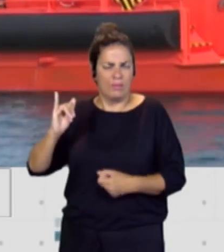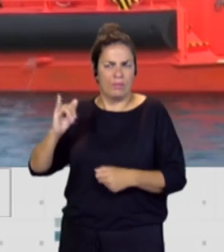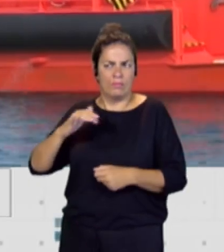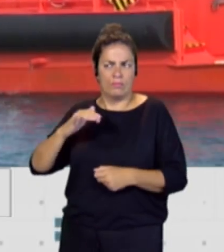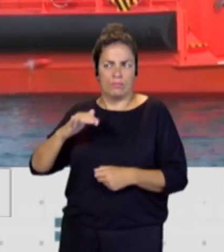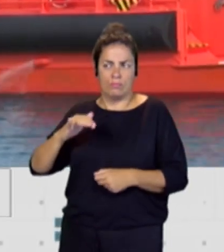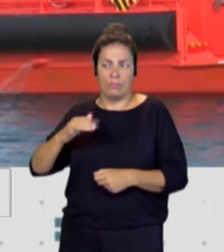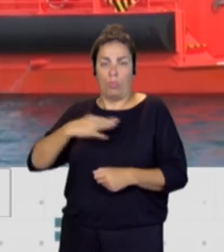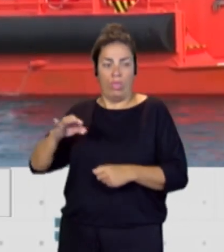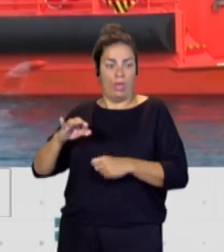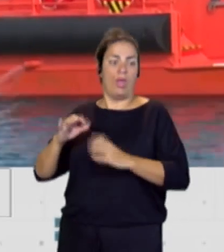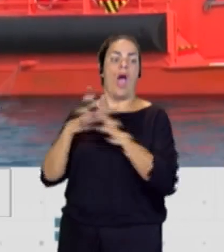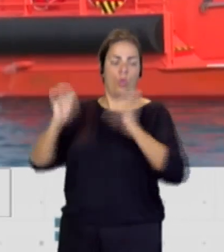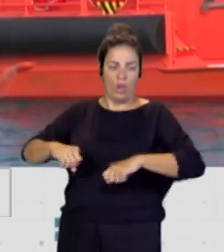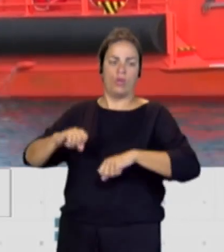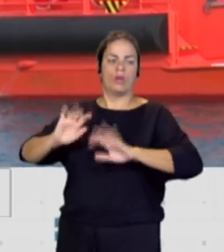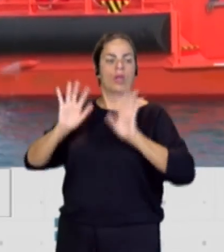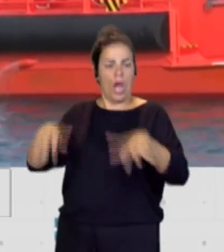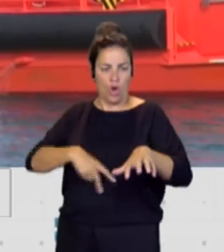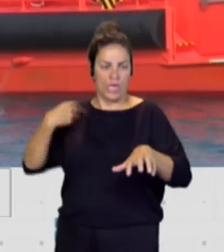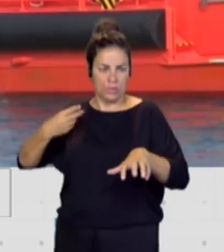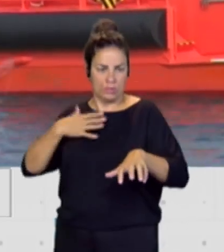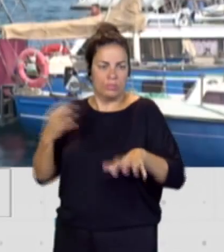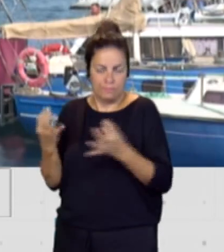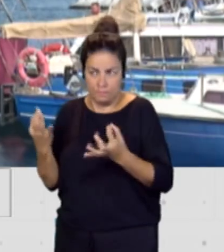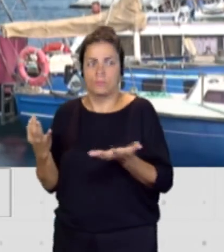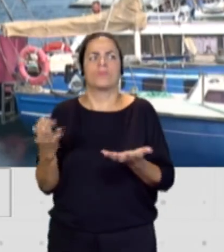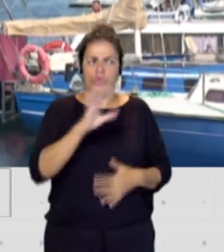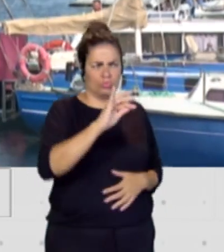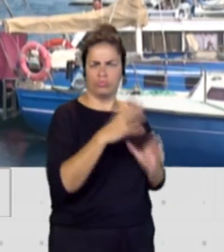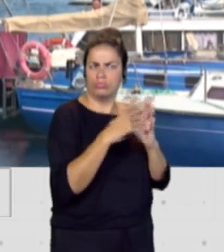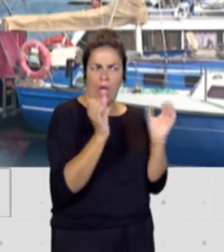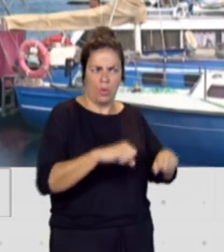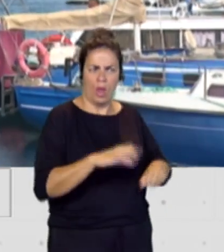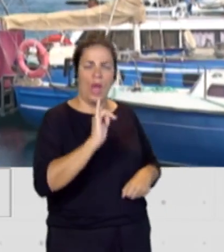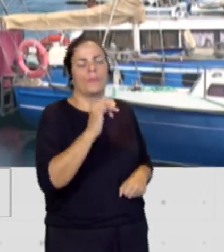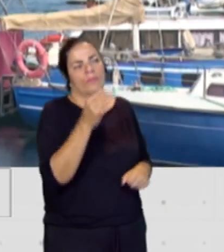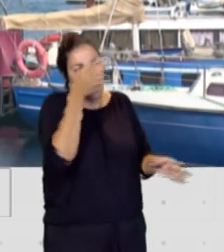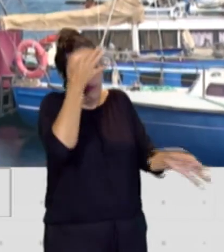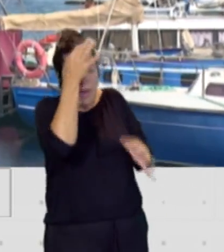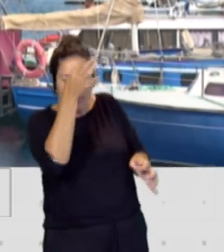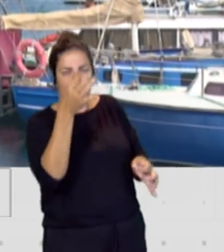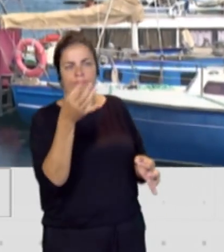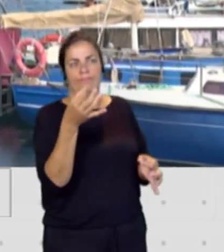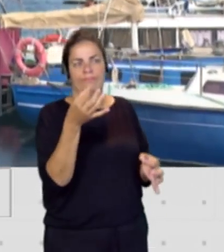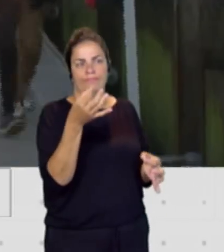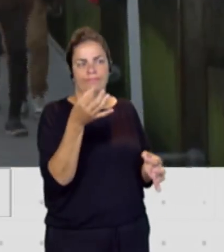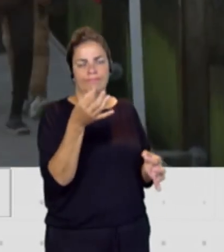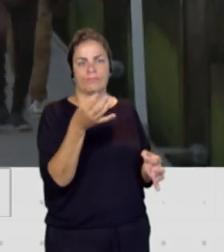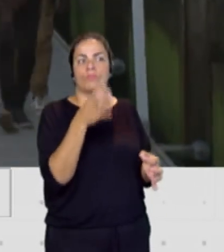Partimos de un buen acuerdo. Es un acuerdo que insisto, complejo porque tiene muchas aristas donde han participado varios